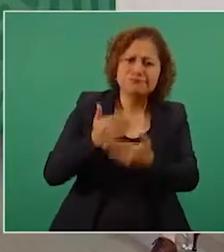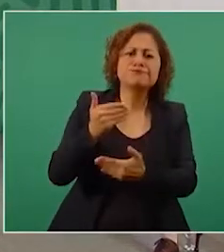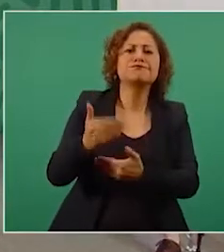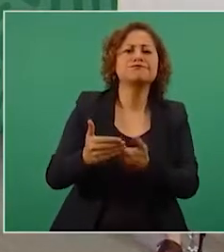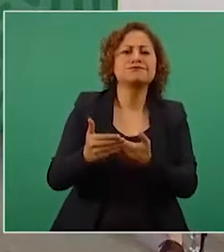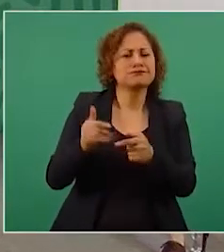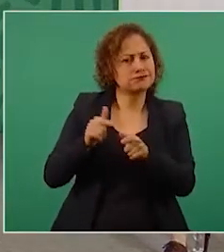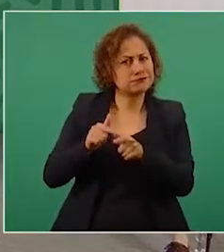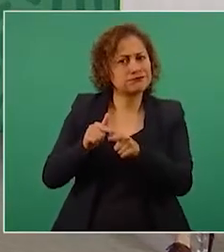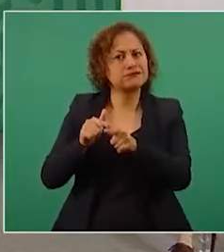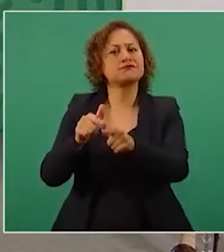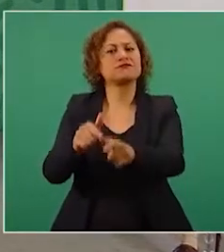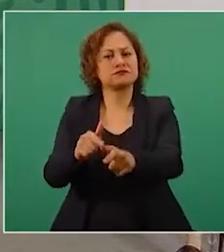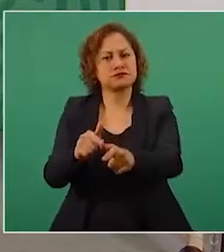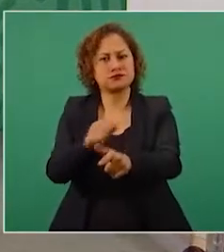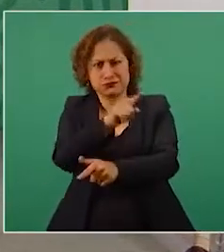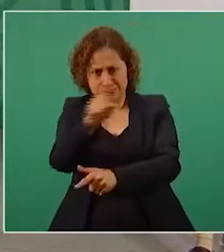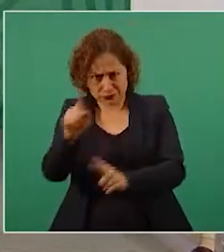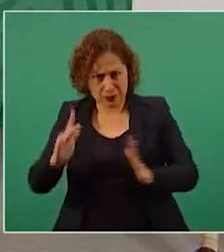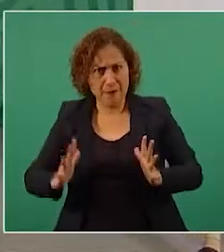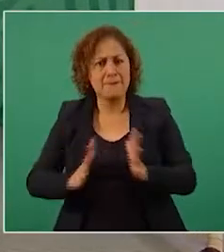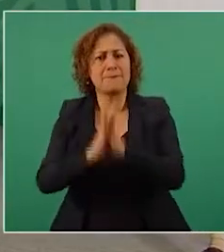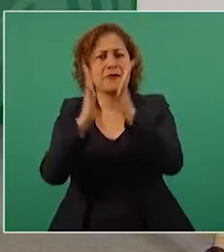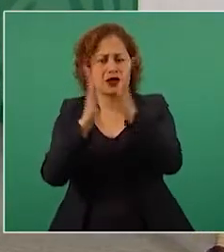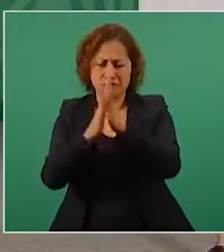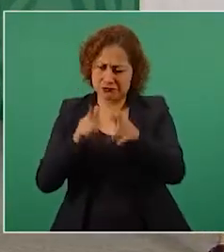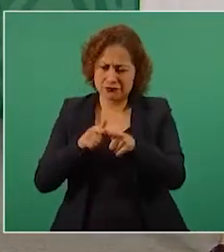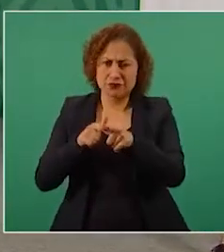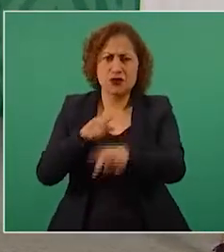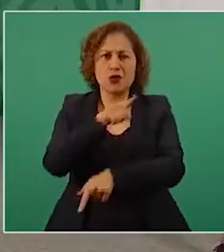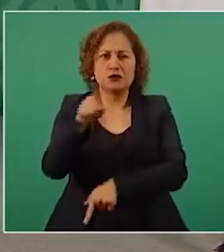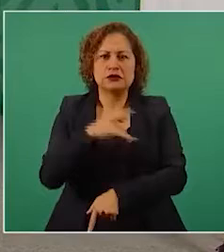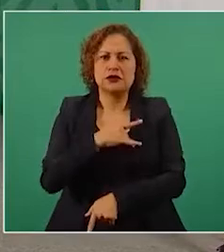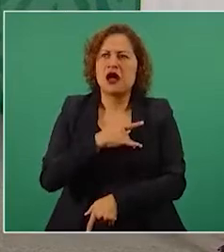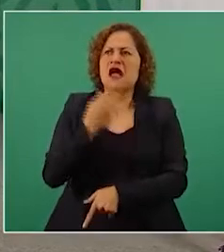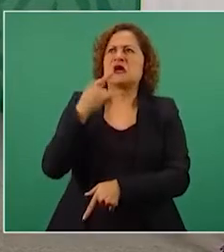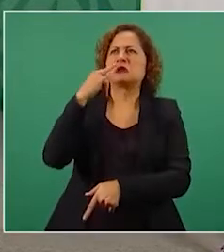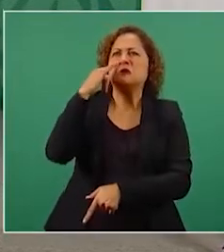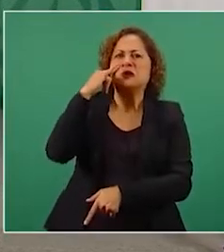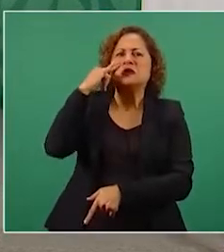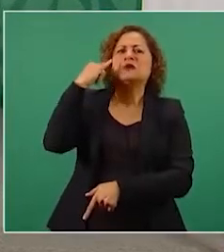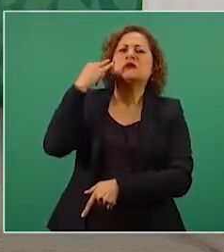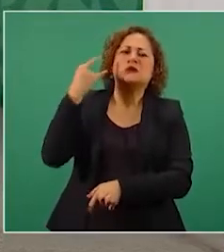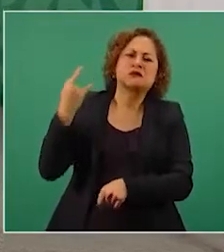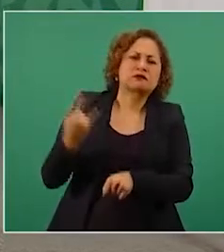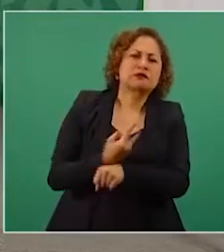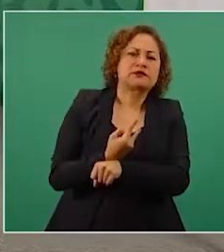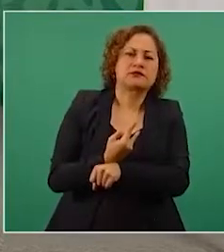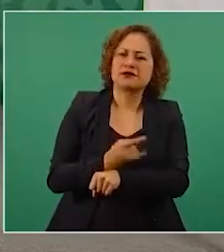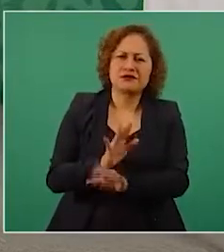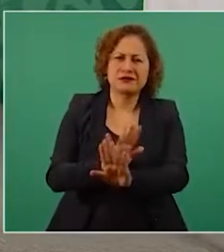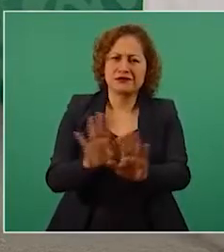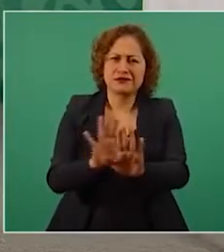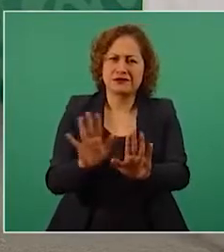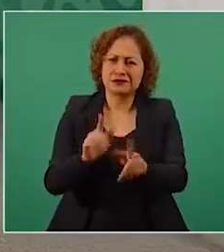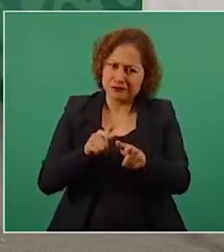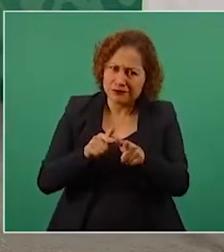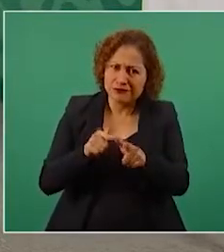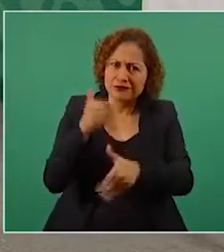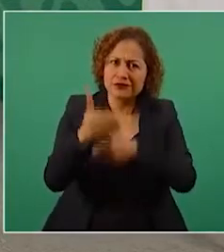participando, a no desmoralizarse, porque estos golpes llevan también